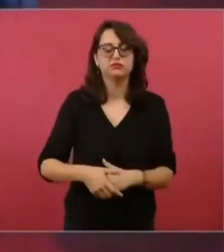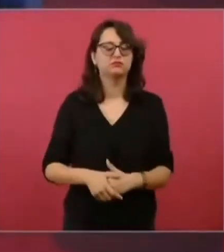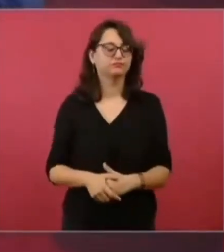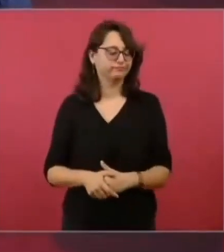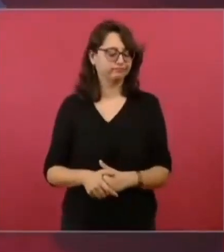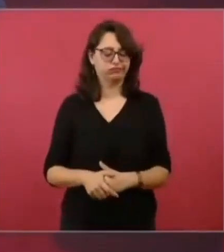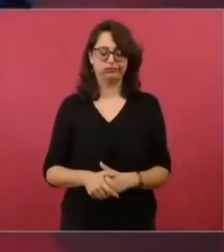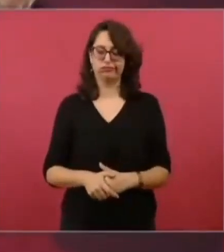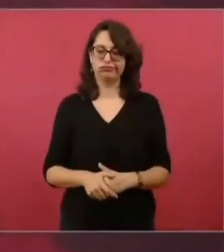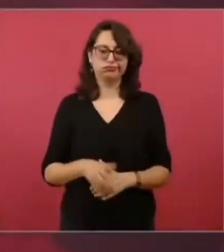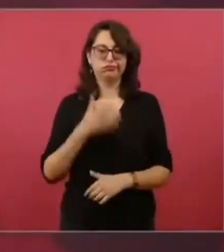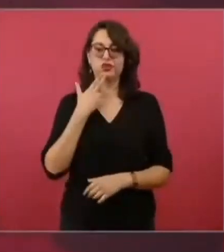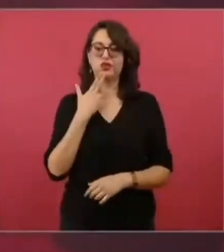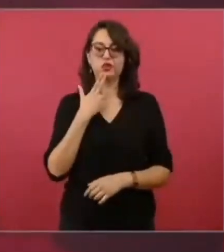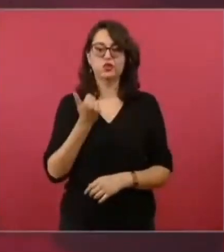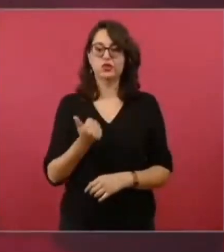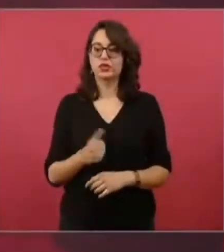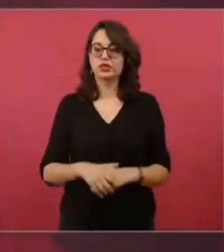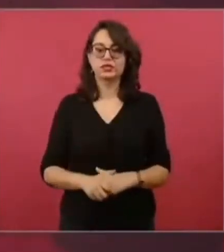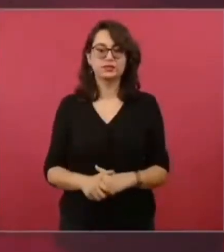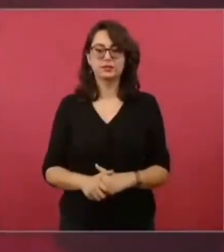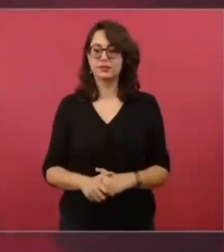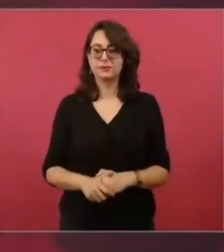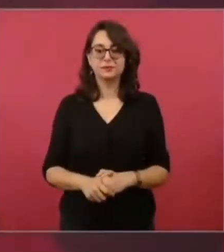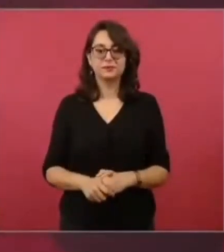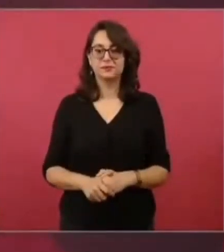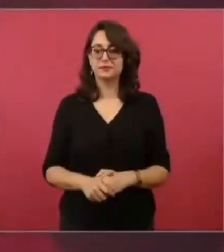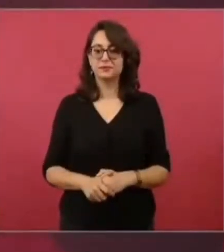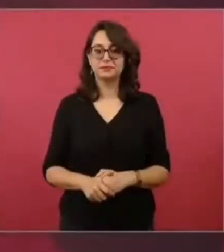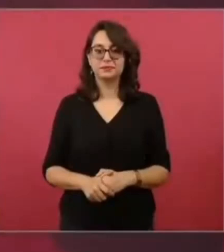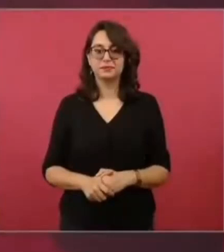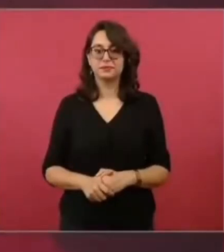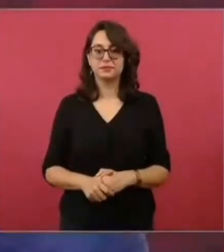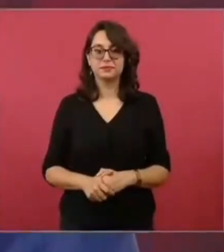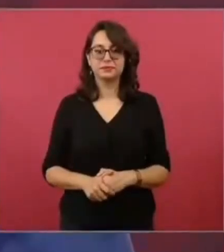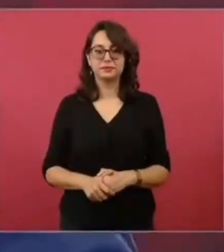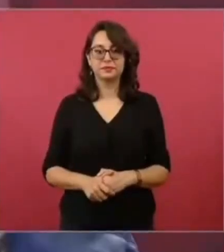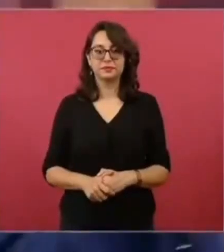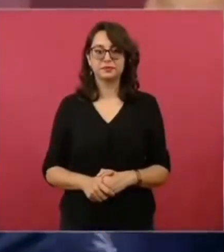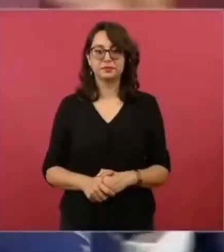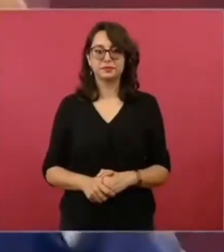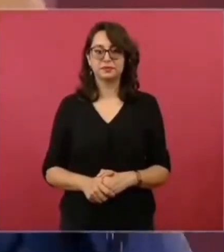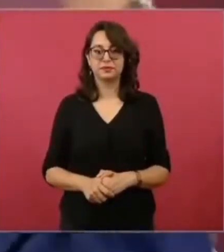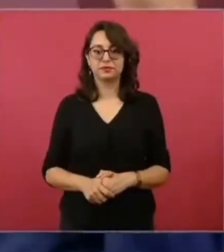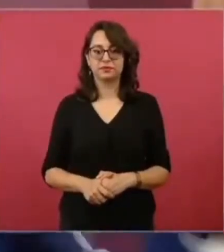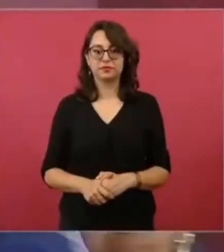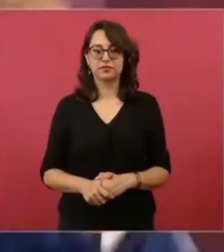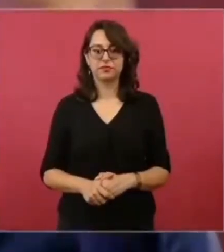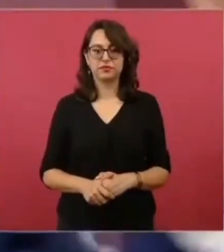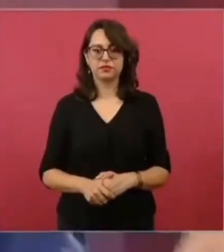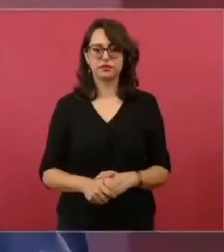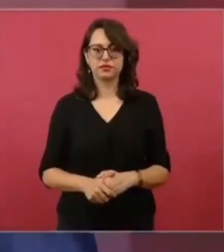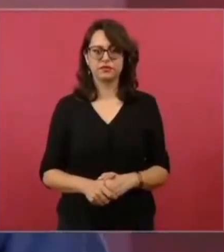¿Qué sirve? Dice una canción por ahí, que traigo mi